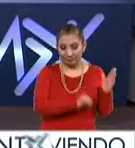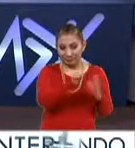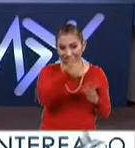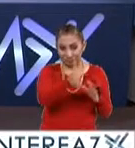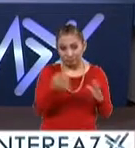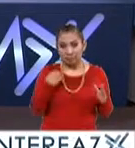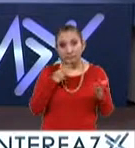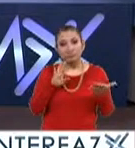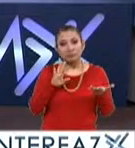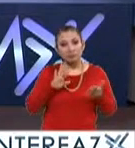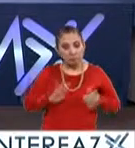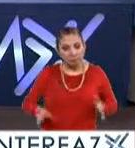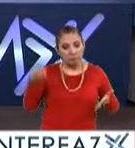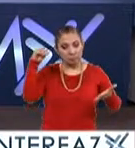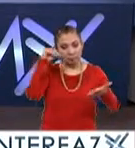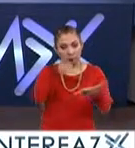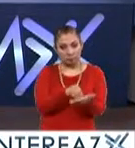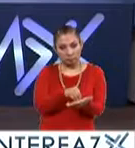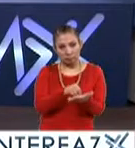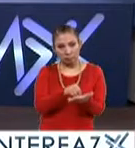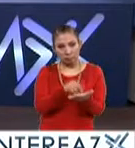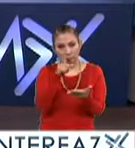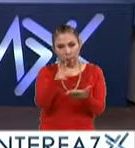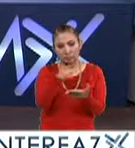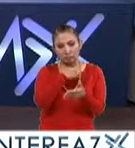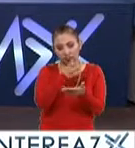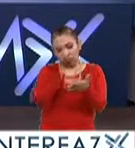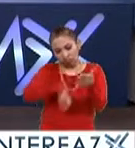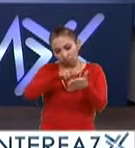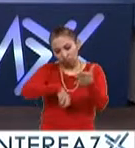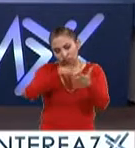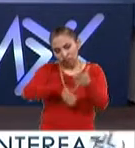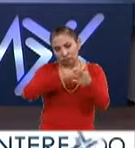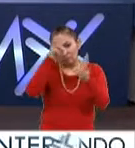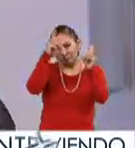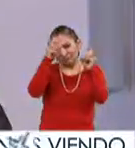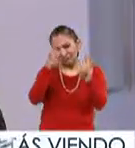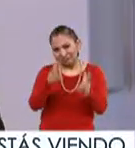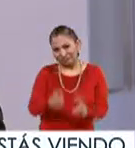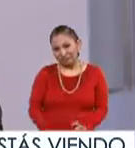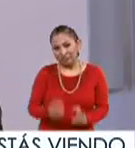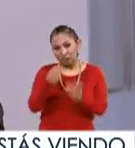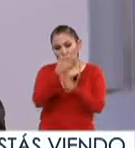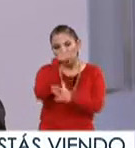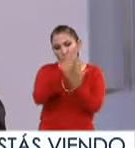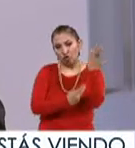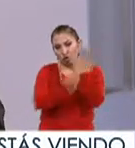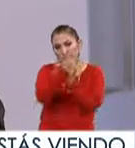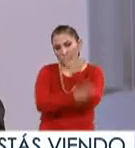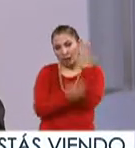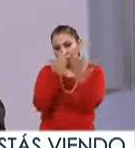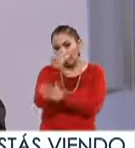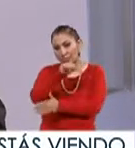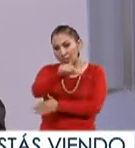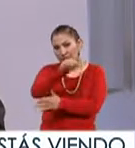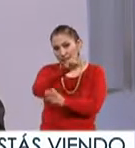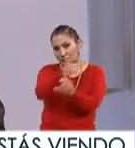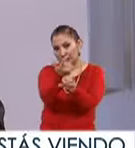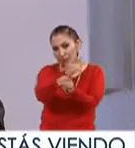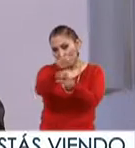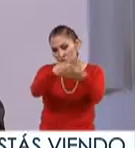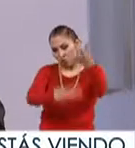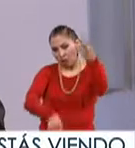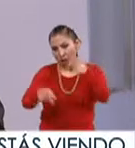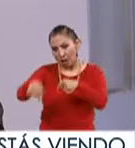agosto, se implementó el rediseño curricular, es decir, un nuevo plan y programas de estudio de las 16 licenciaturas que